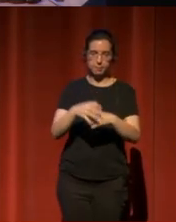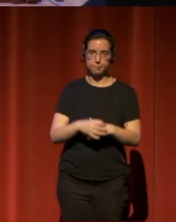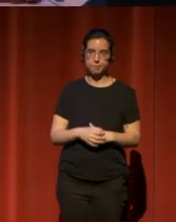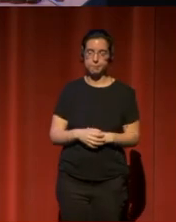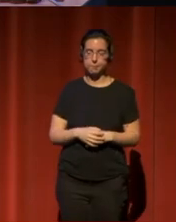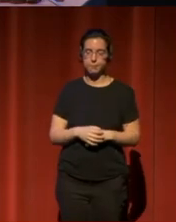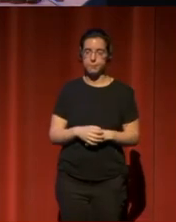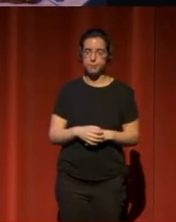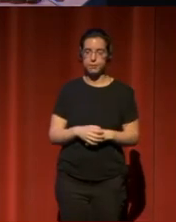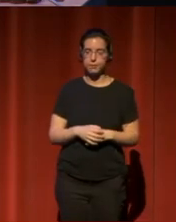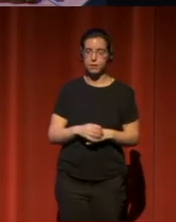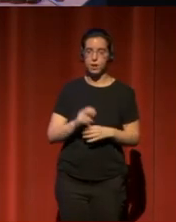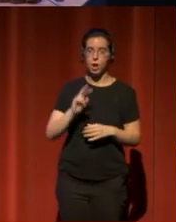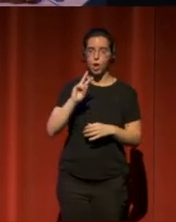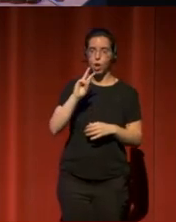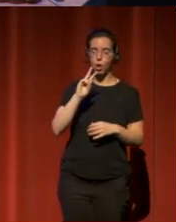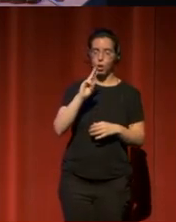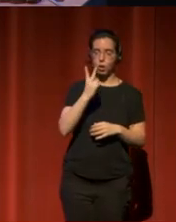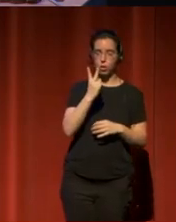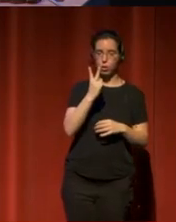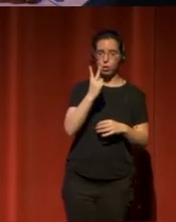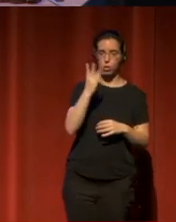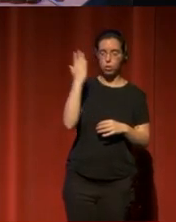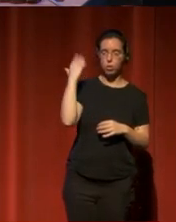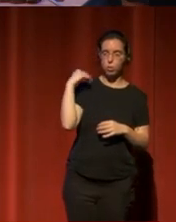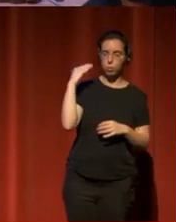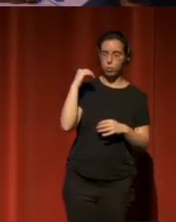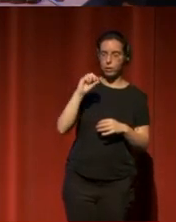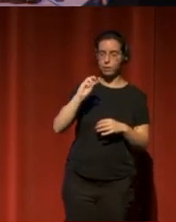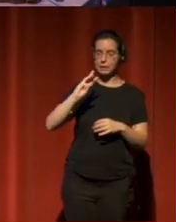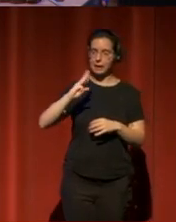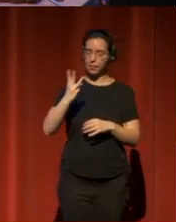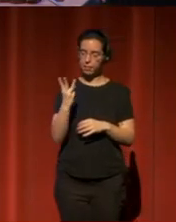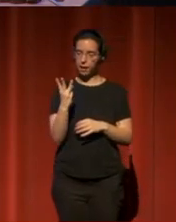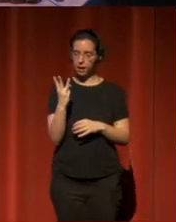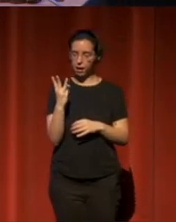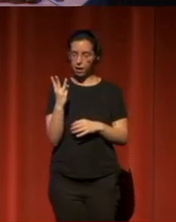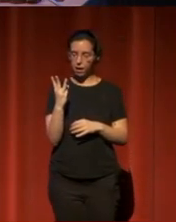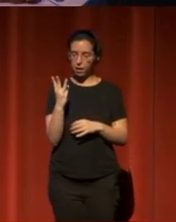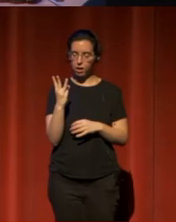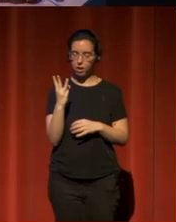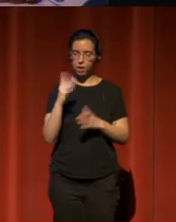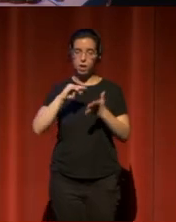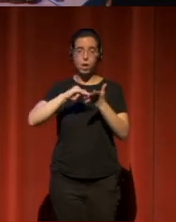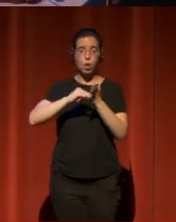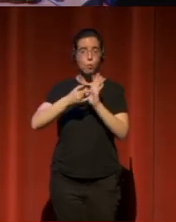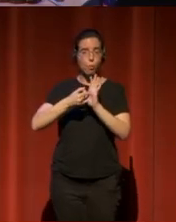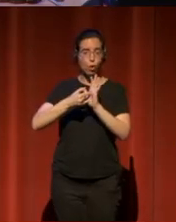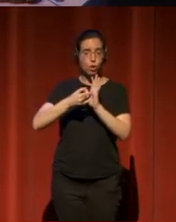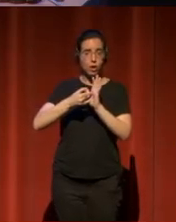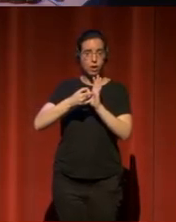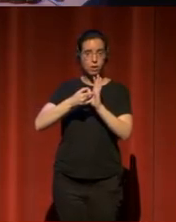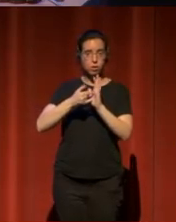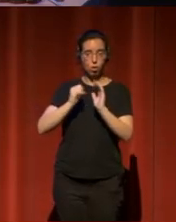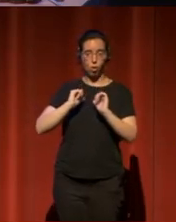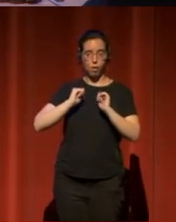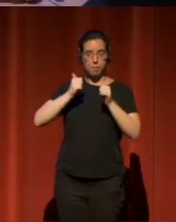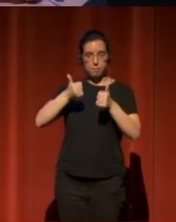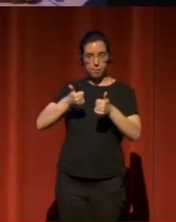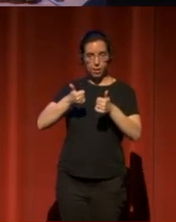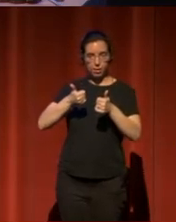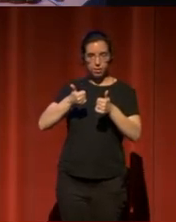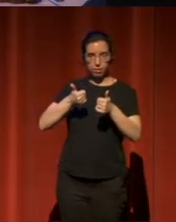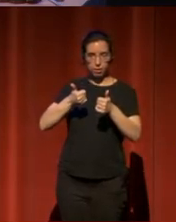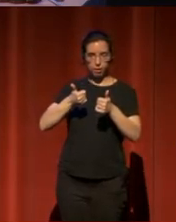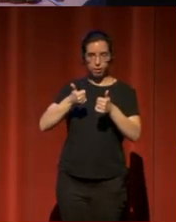Las dos primeras fueron en Medial App Parado y tal, pero luego la tercera ya, cuando el proyecto comenzó a tomar una